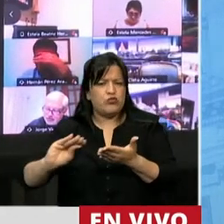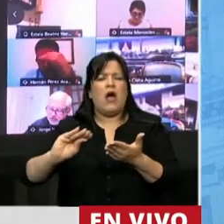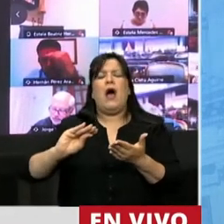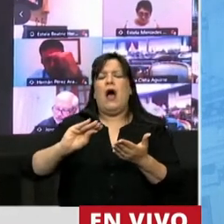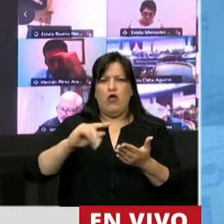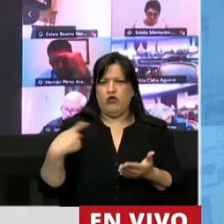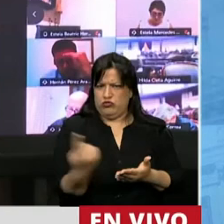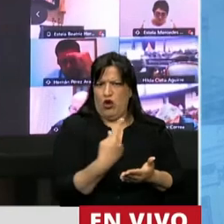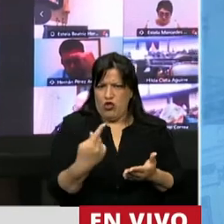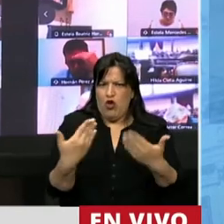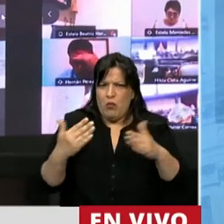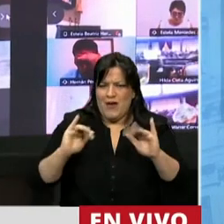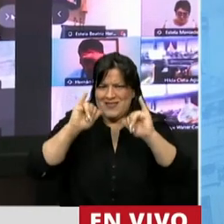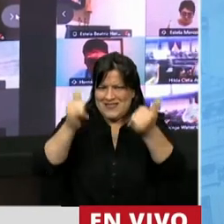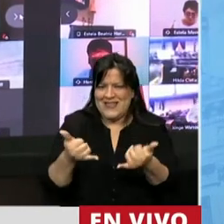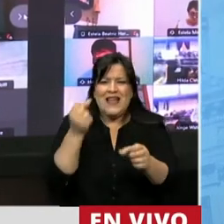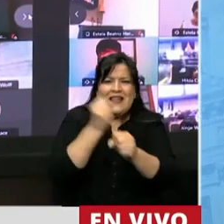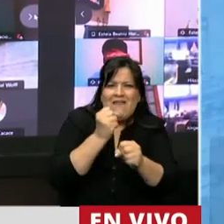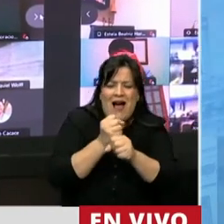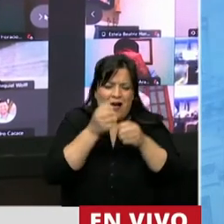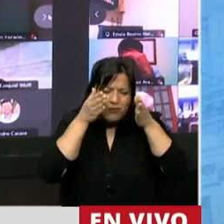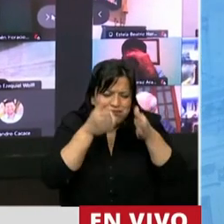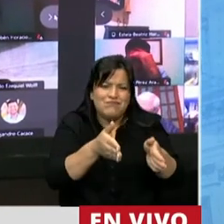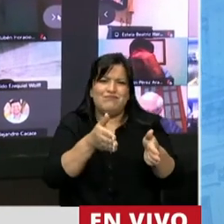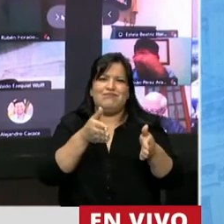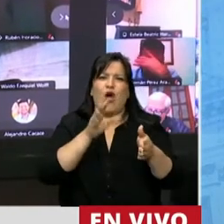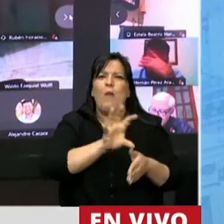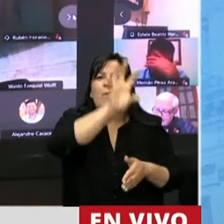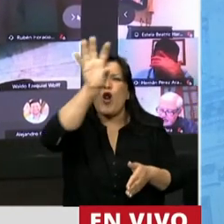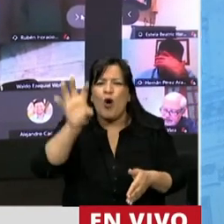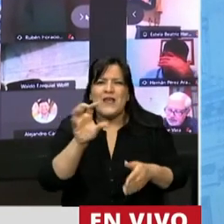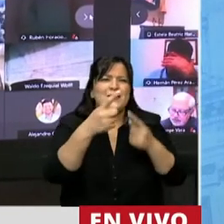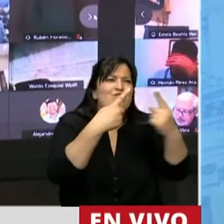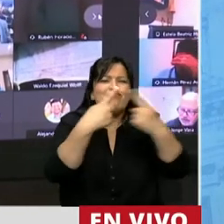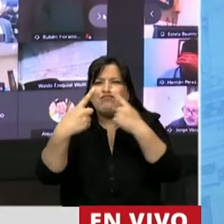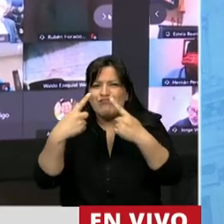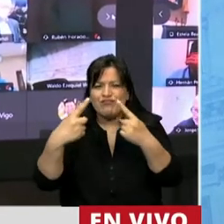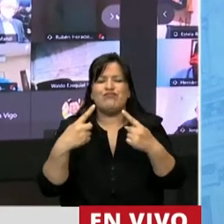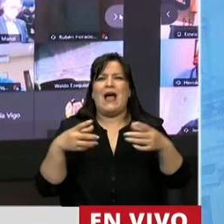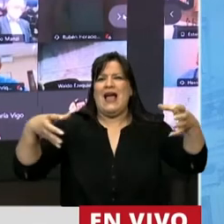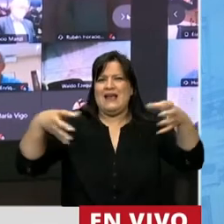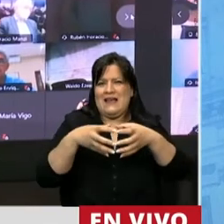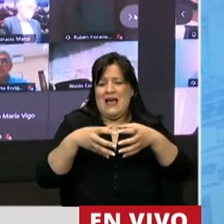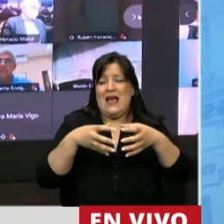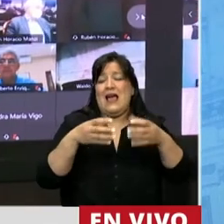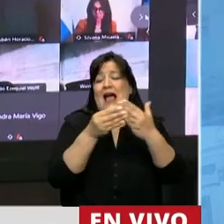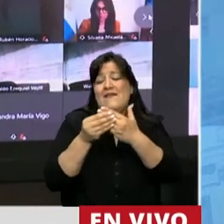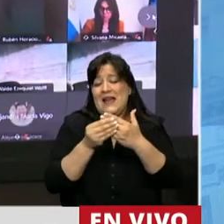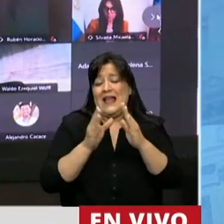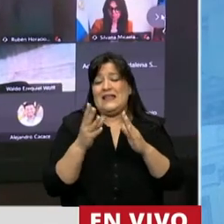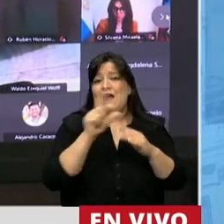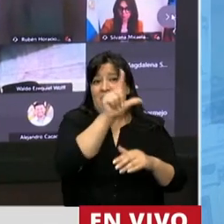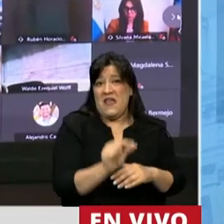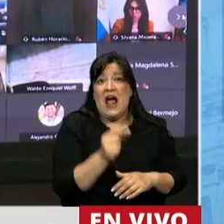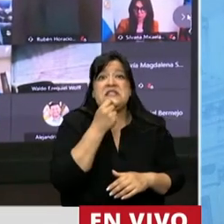senadores y diputados, trabajar en sus provincias, en este caso con el Gabinete Federal, si parece que es necesario oponerlo,